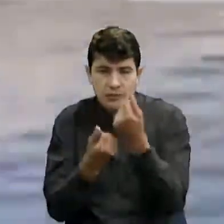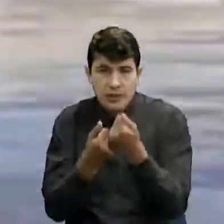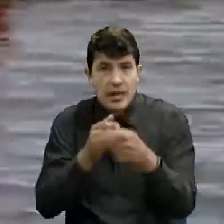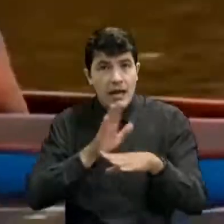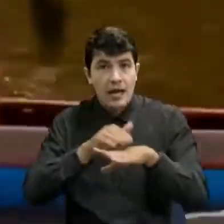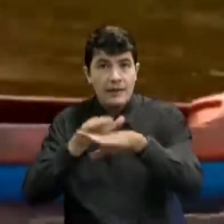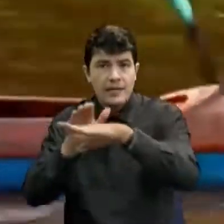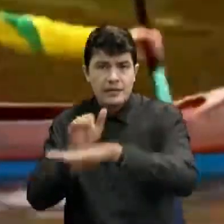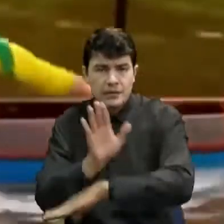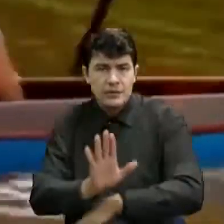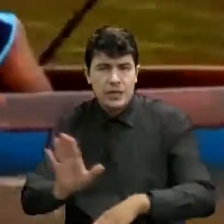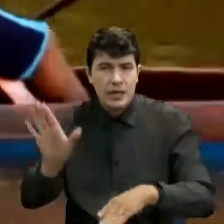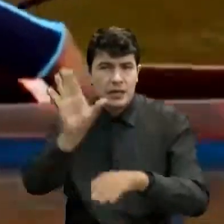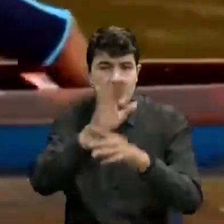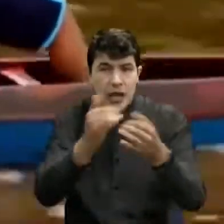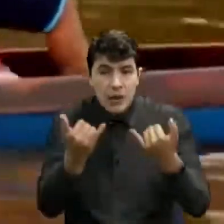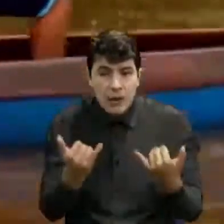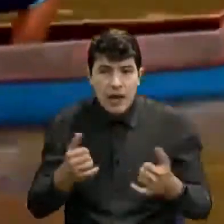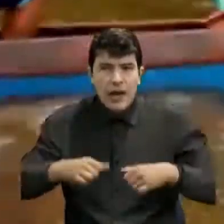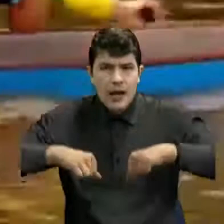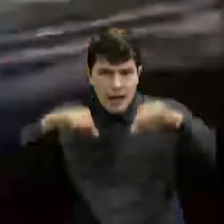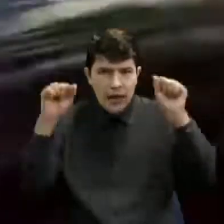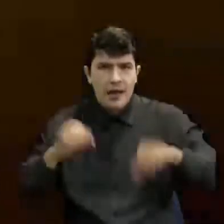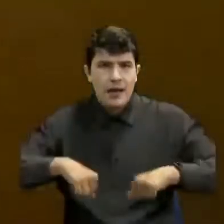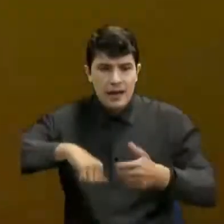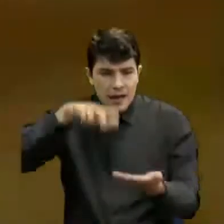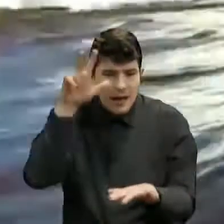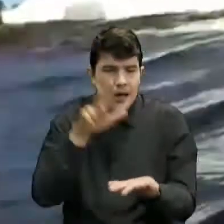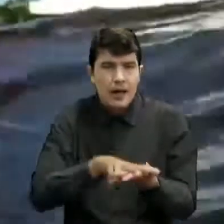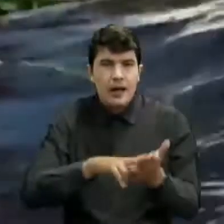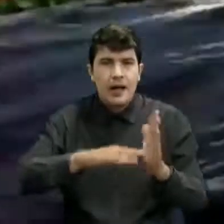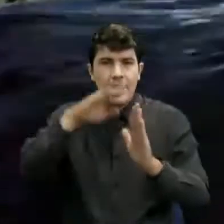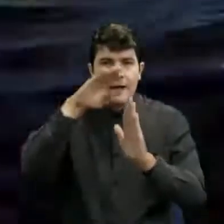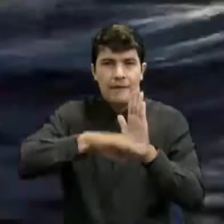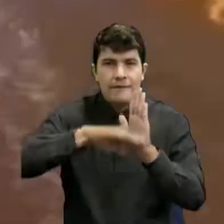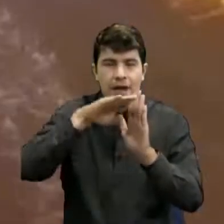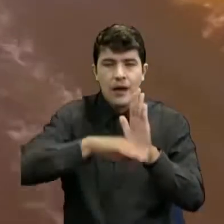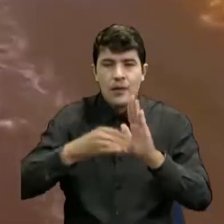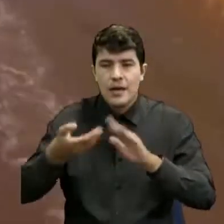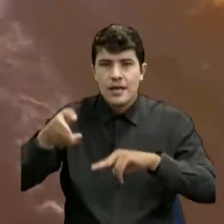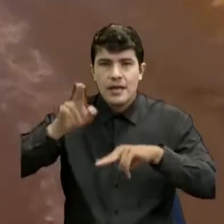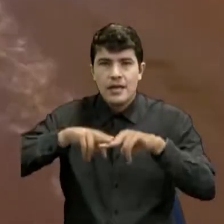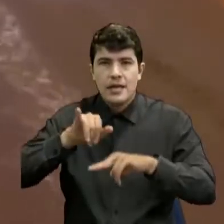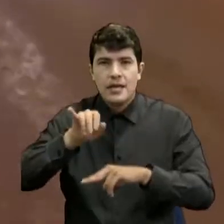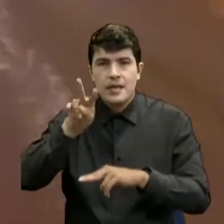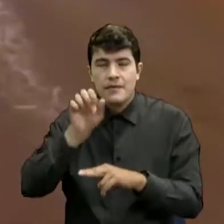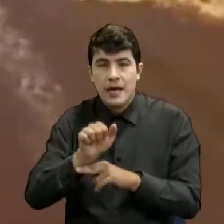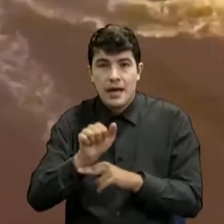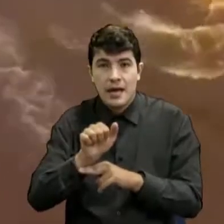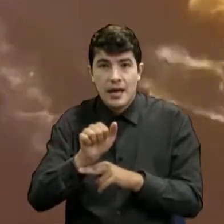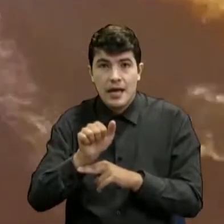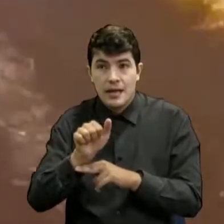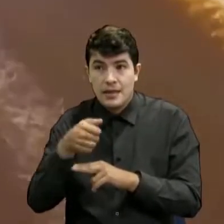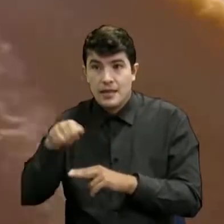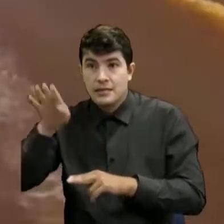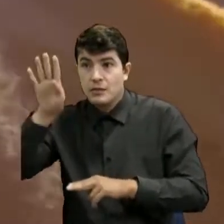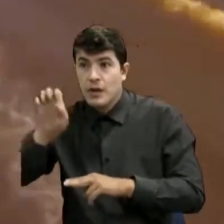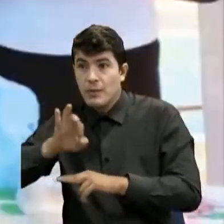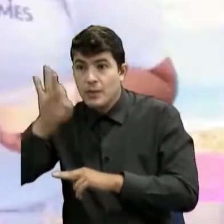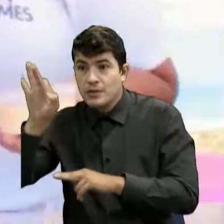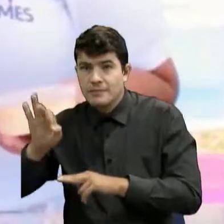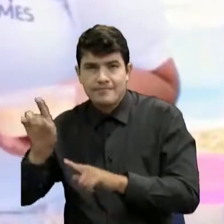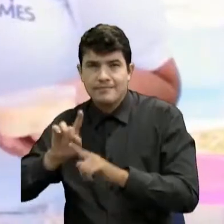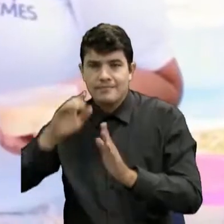televidentes que ya se aprobó la rebaja en el IVA del 19 al 5% en todos los